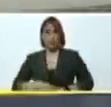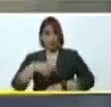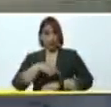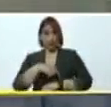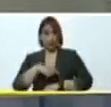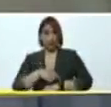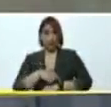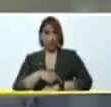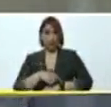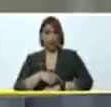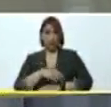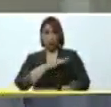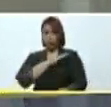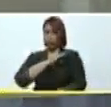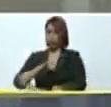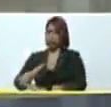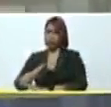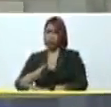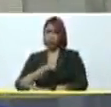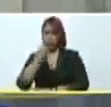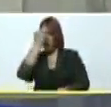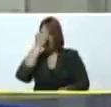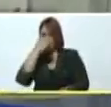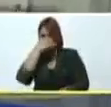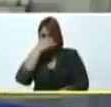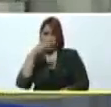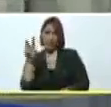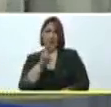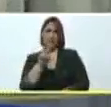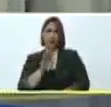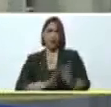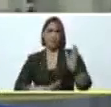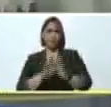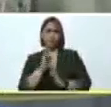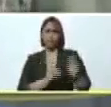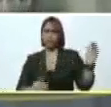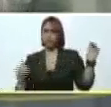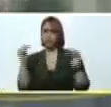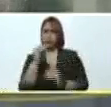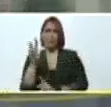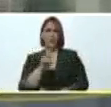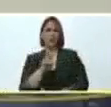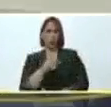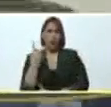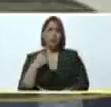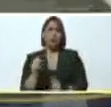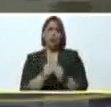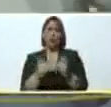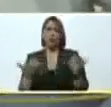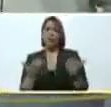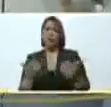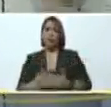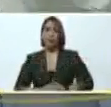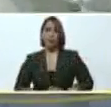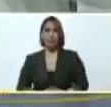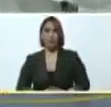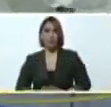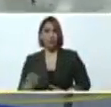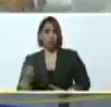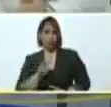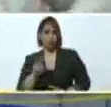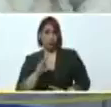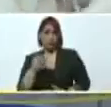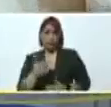sanciones criminales, Venezuela se crece. Venezuela tiene con qué. Venezuela avanza.